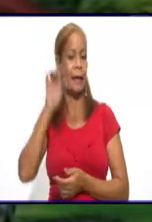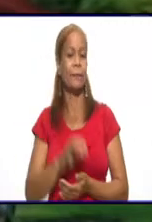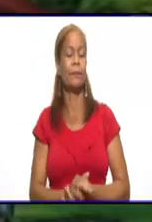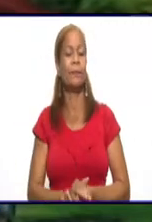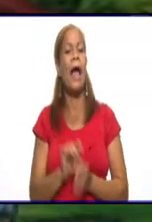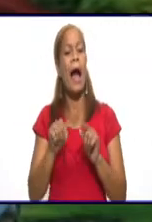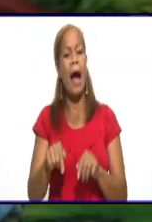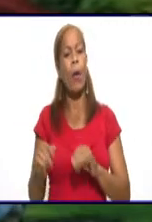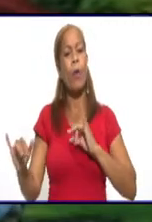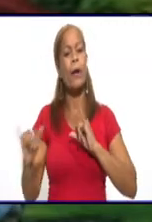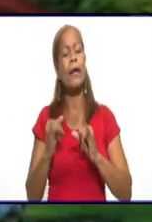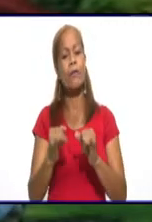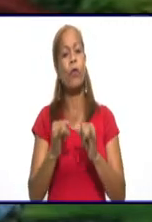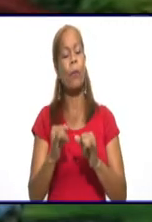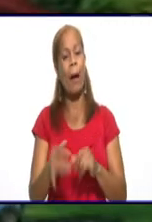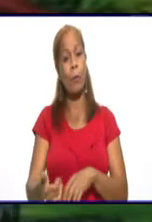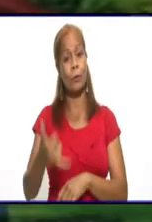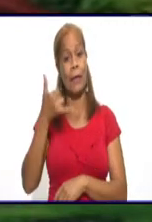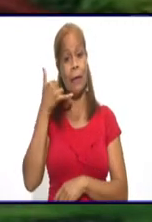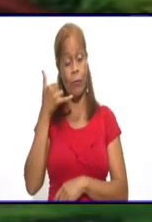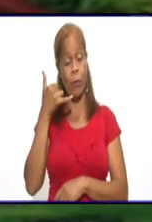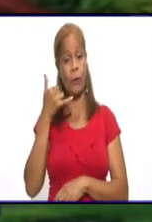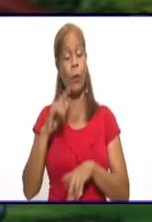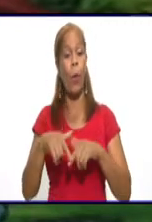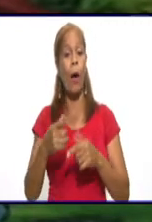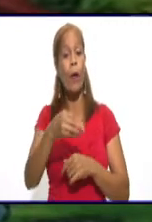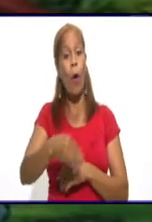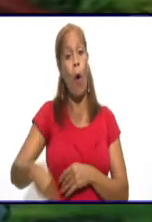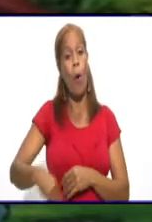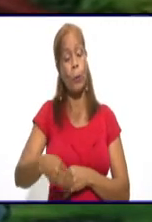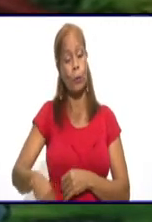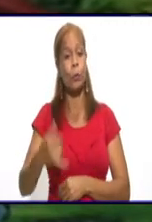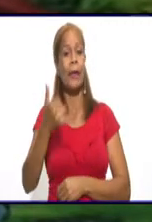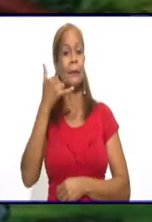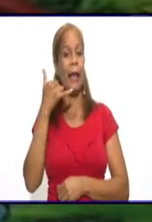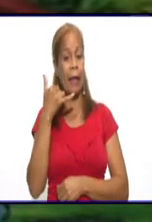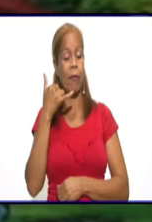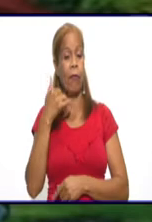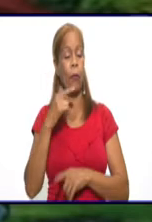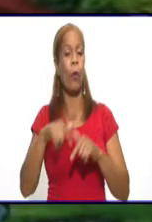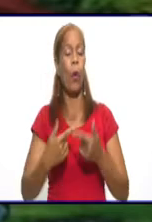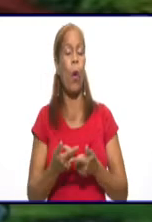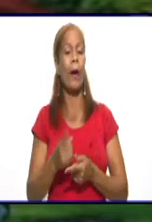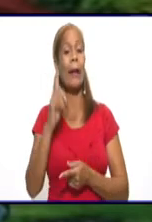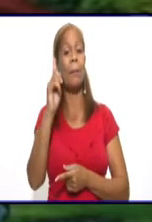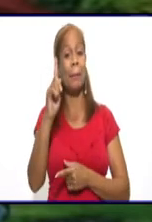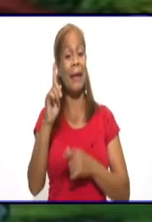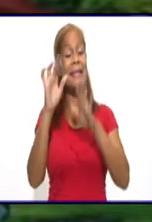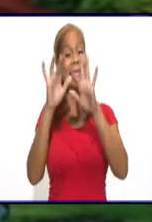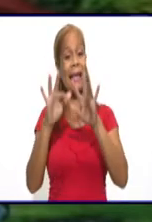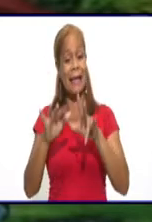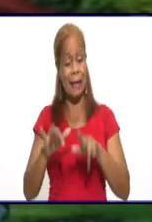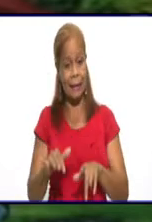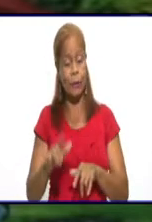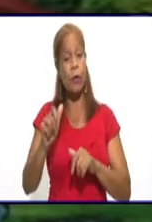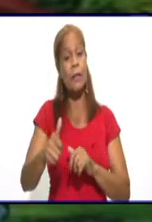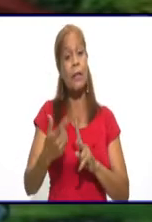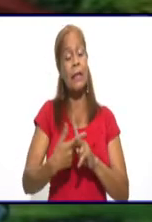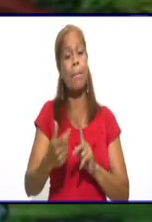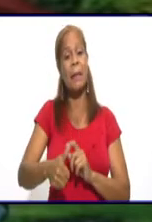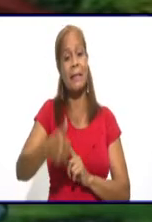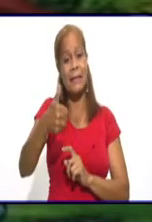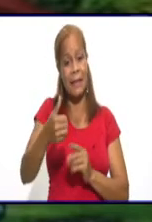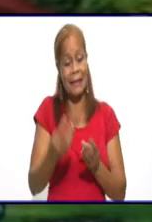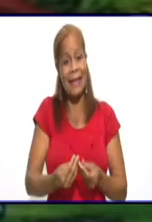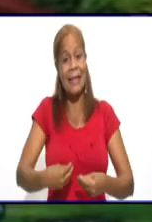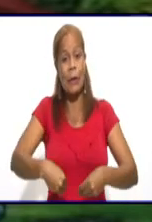Vamos al diálogo telefónico, tenemos en esta oportunidad a la comunicación con el compañero Federico Hernández Hernández, presidente del Consejo de